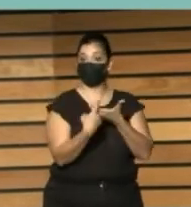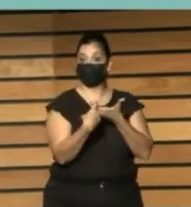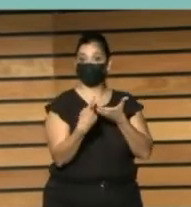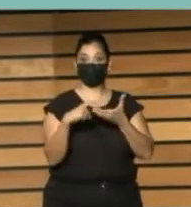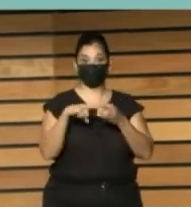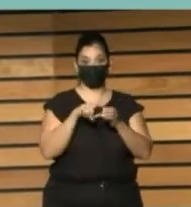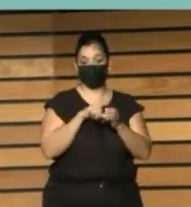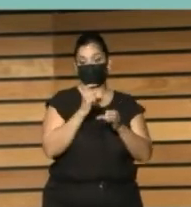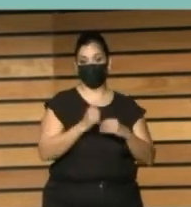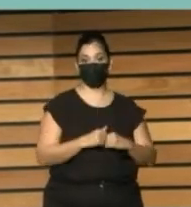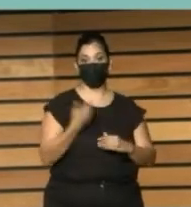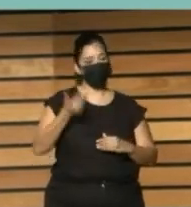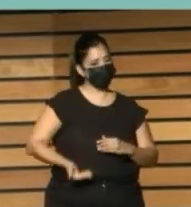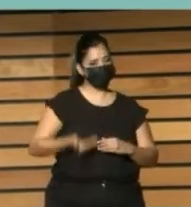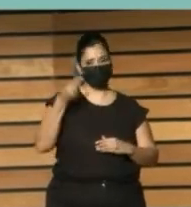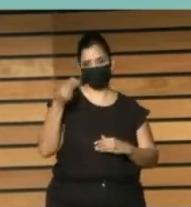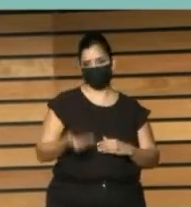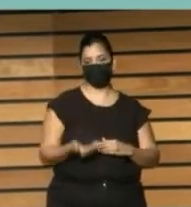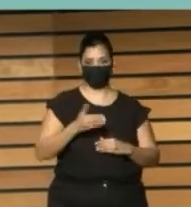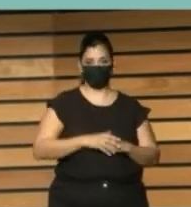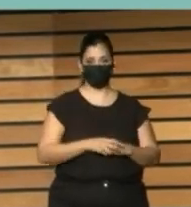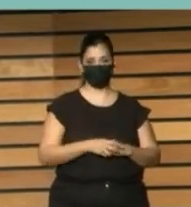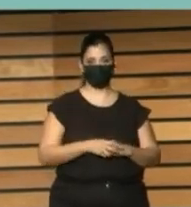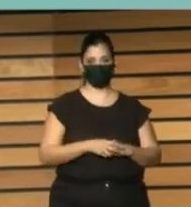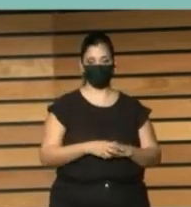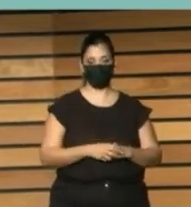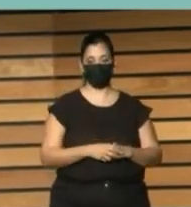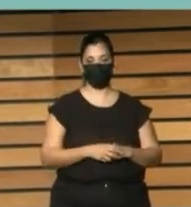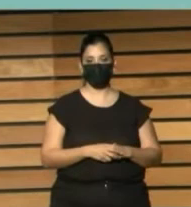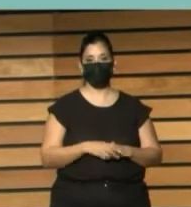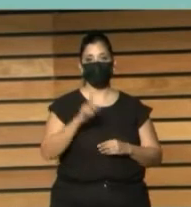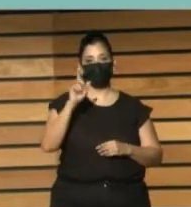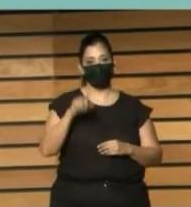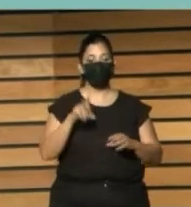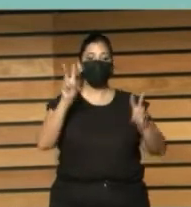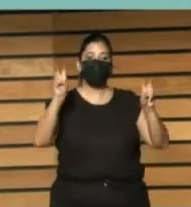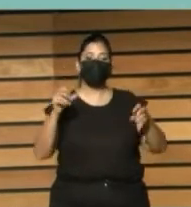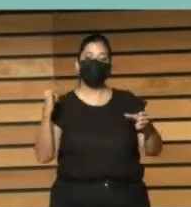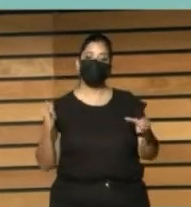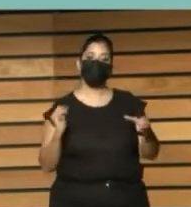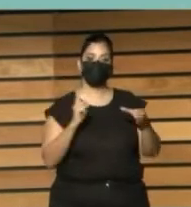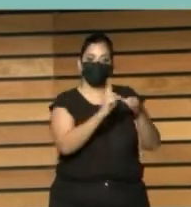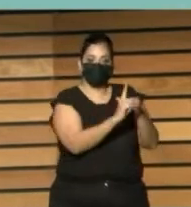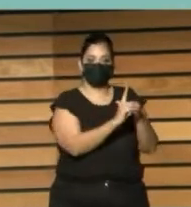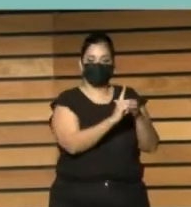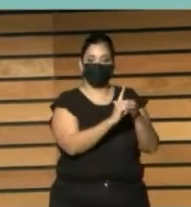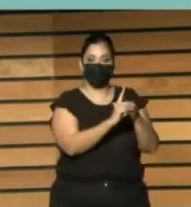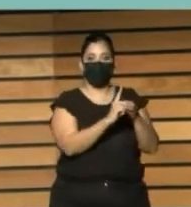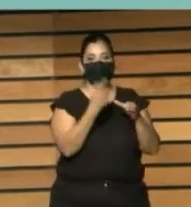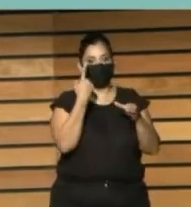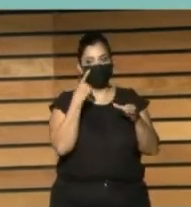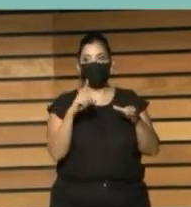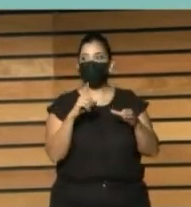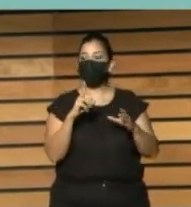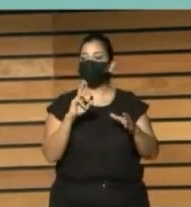bien en estas líneas de inclusión son en las que vamos a ver proyectos